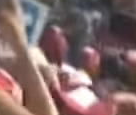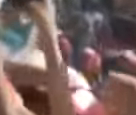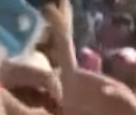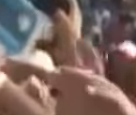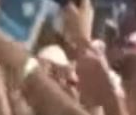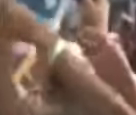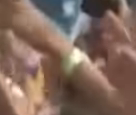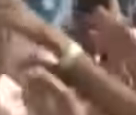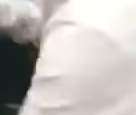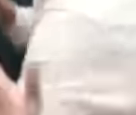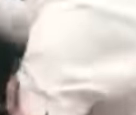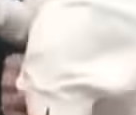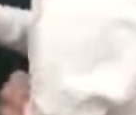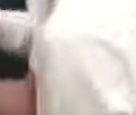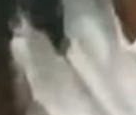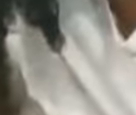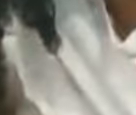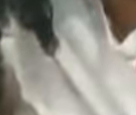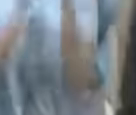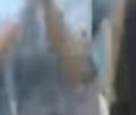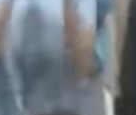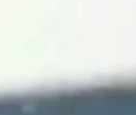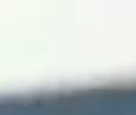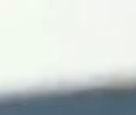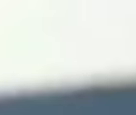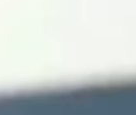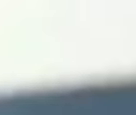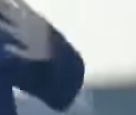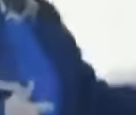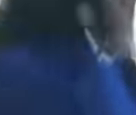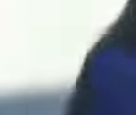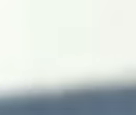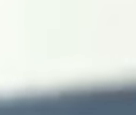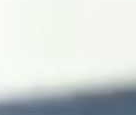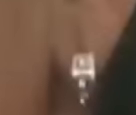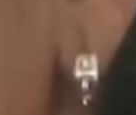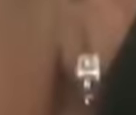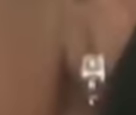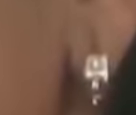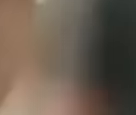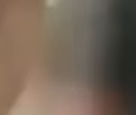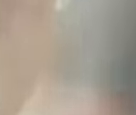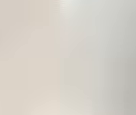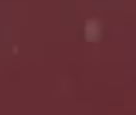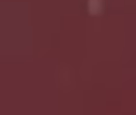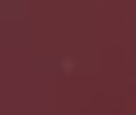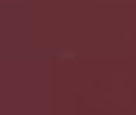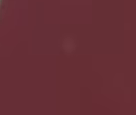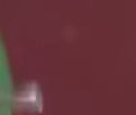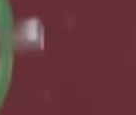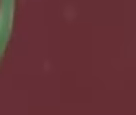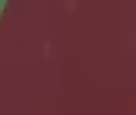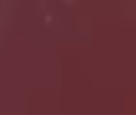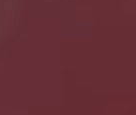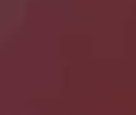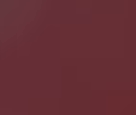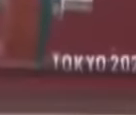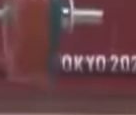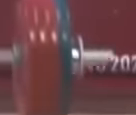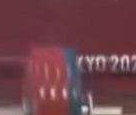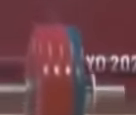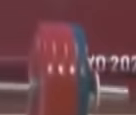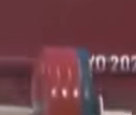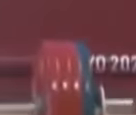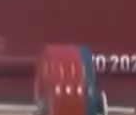Un abrazo inmenso a toda la juventud en este día hermoso, que a nivel mundial, se celebra la